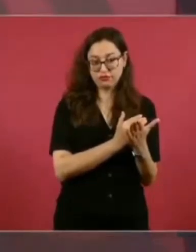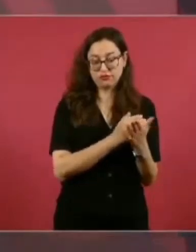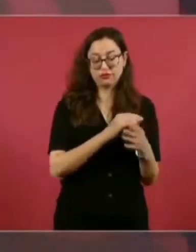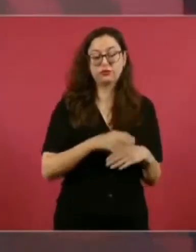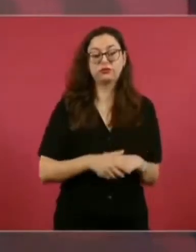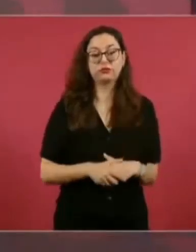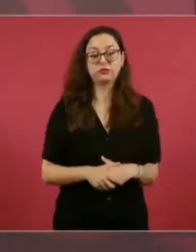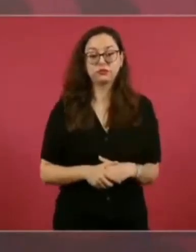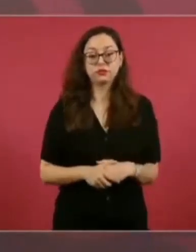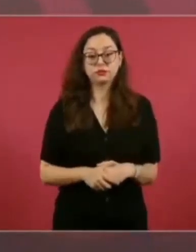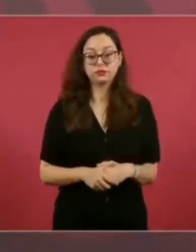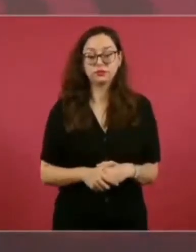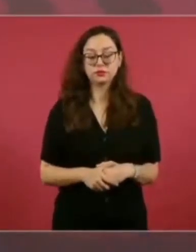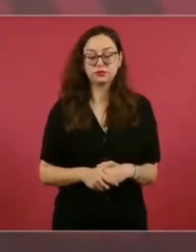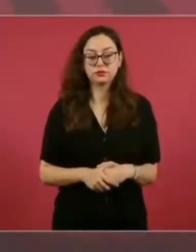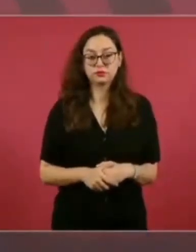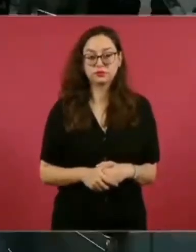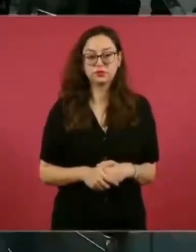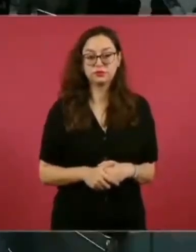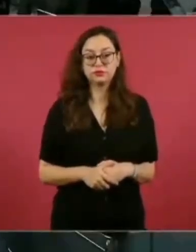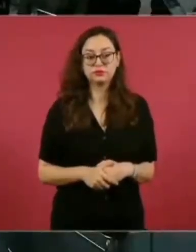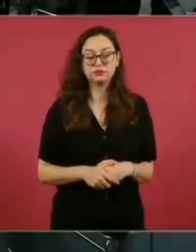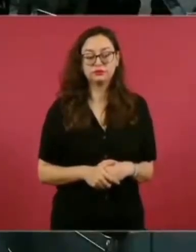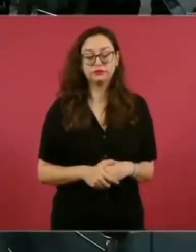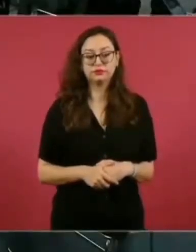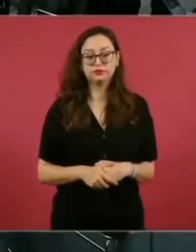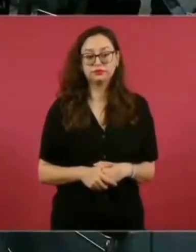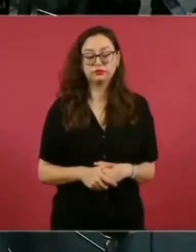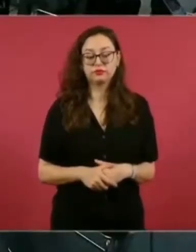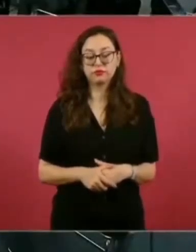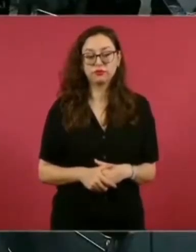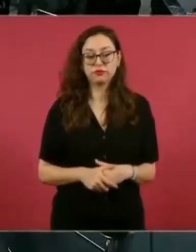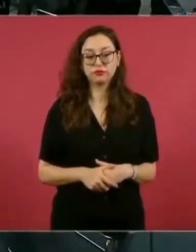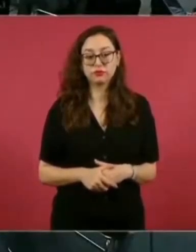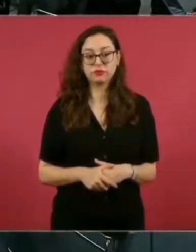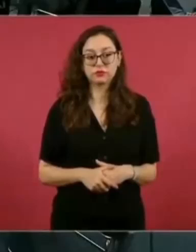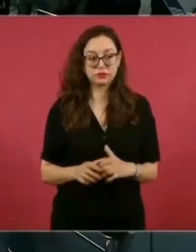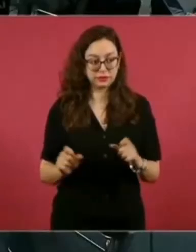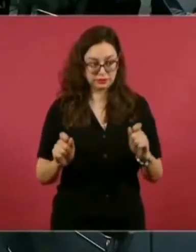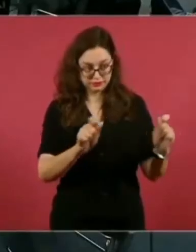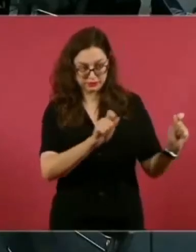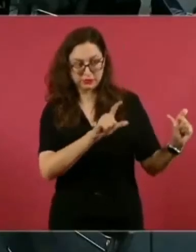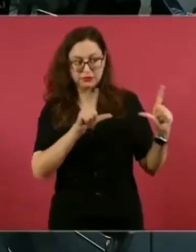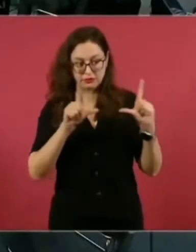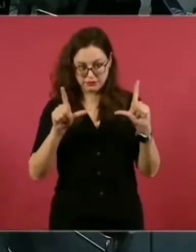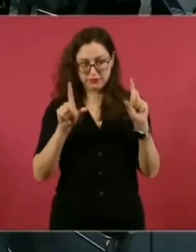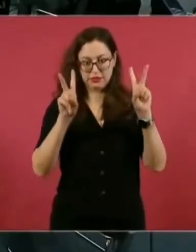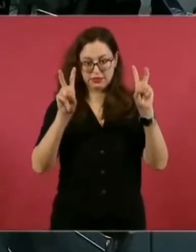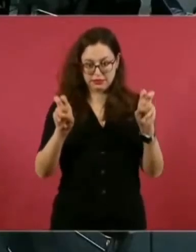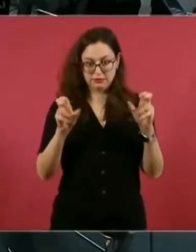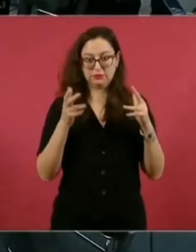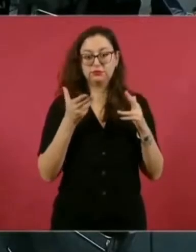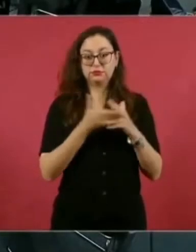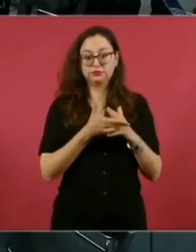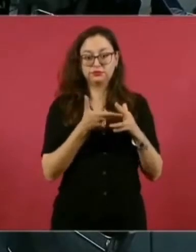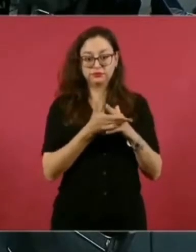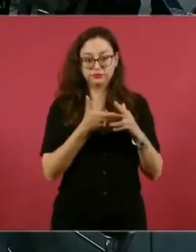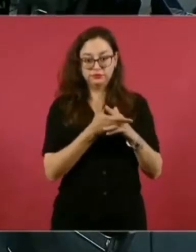ver, pon la lámina de homicidios, aunque